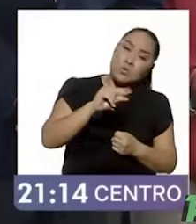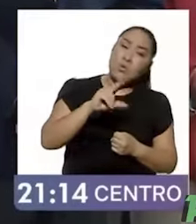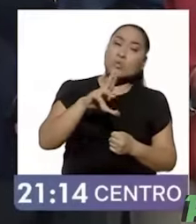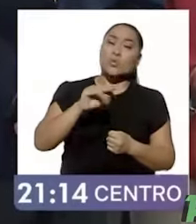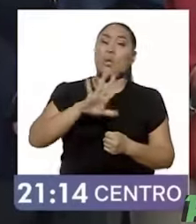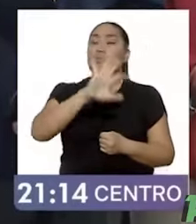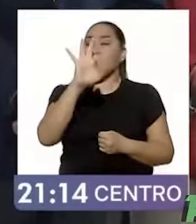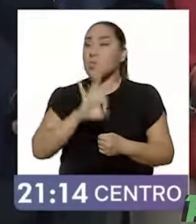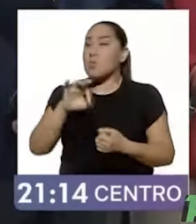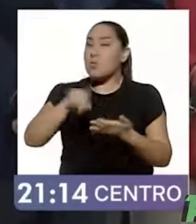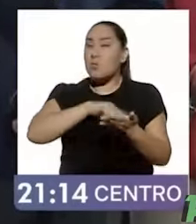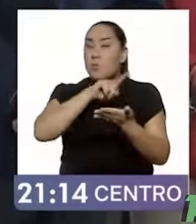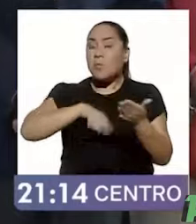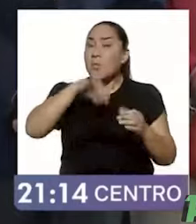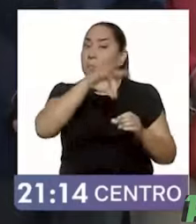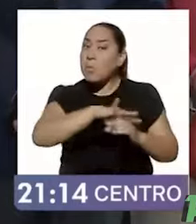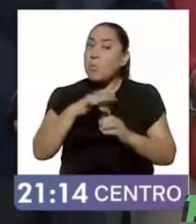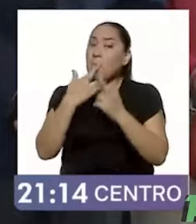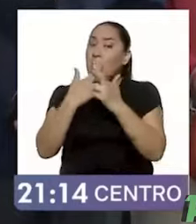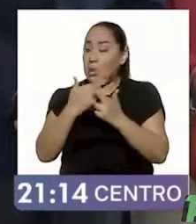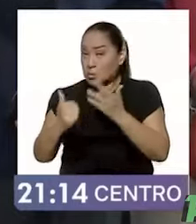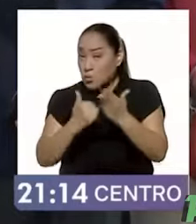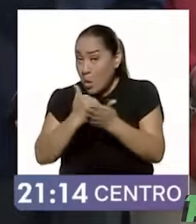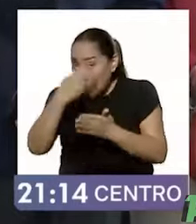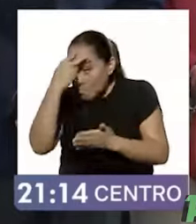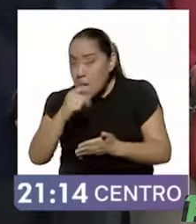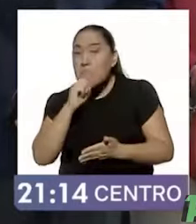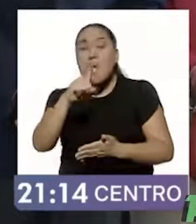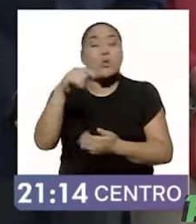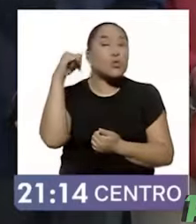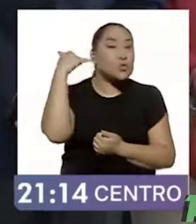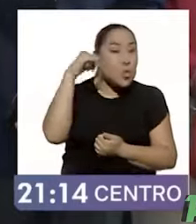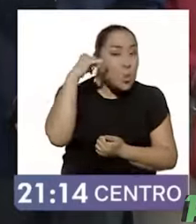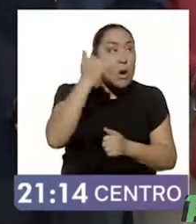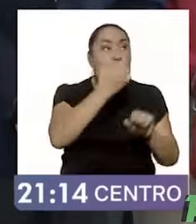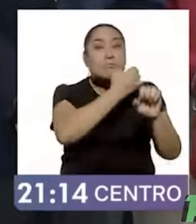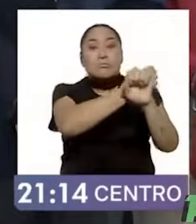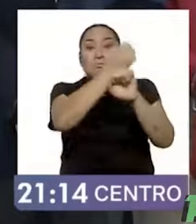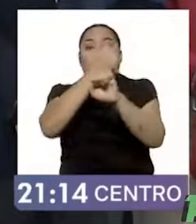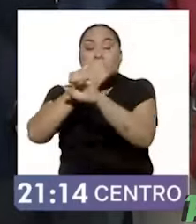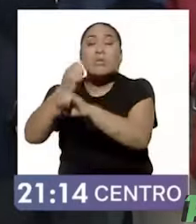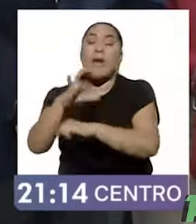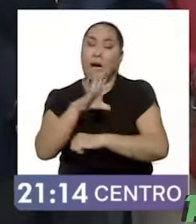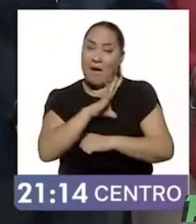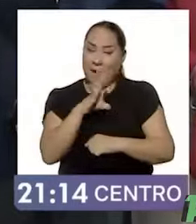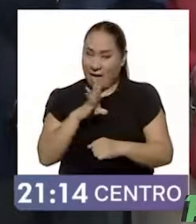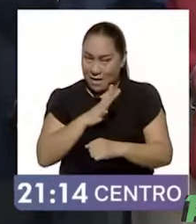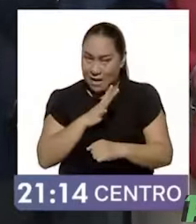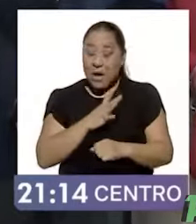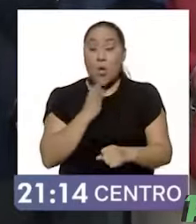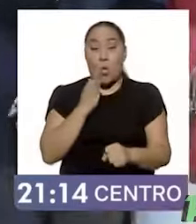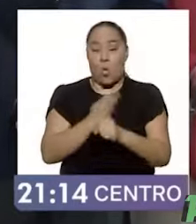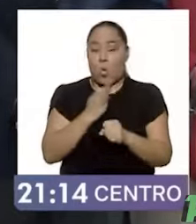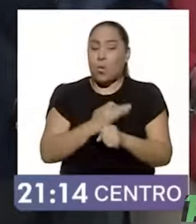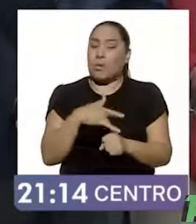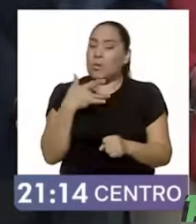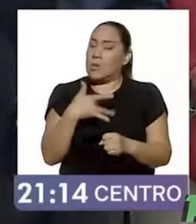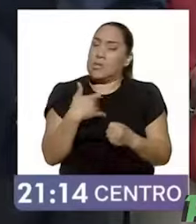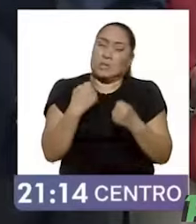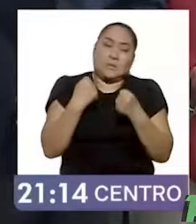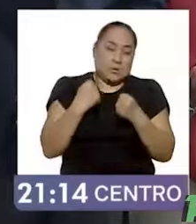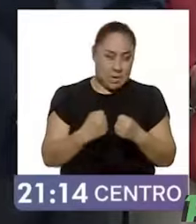cinco por ciento, no sólo en la Ciudad de México, en Yucatán y en distintas entidades federativas. Por eso estamos firmes,